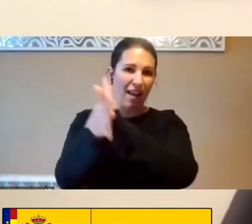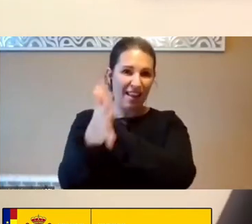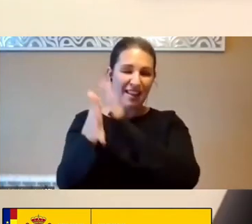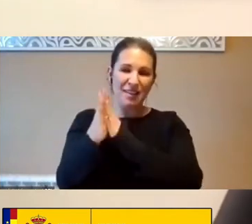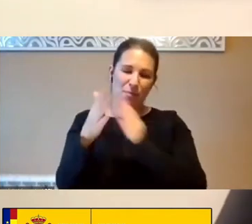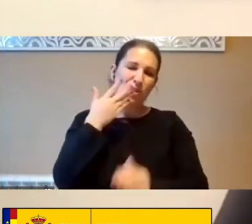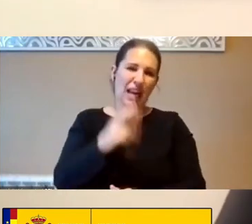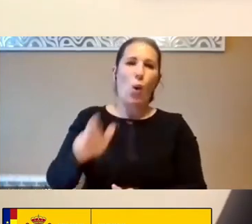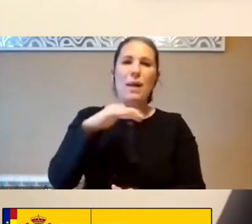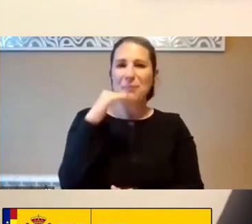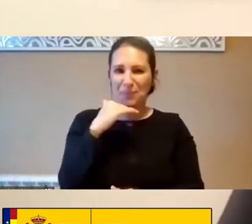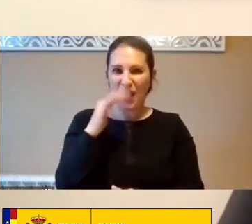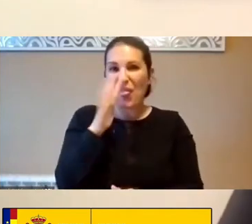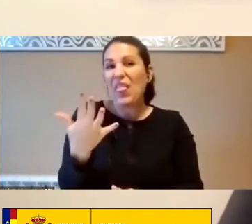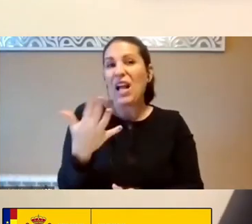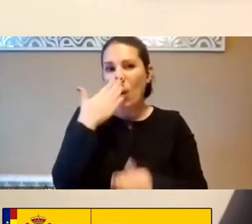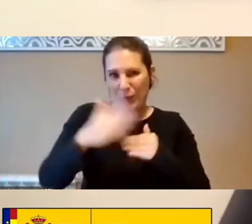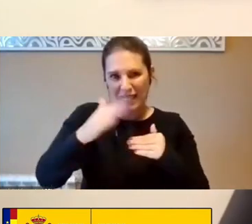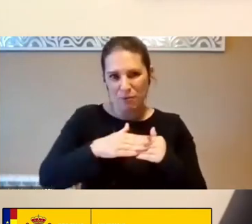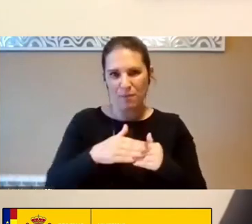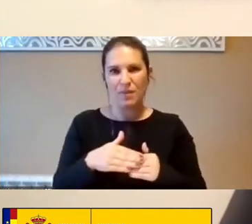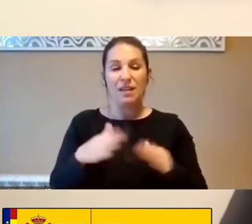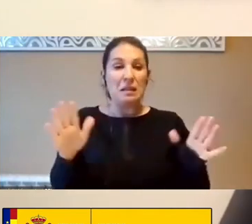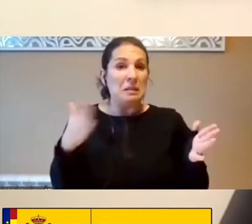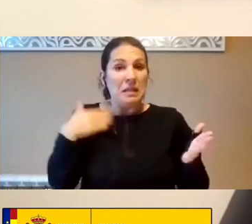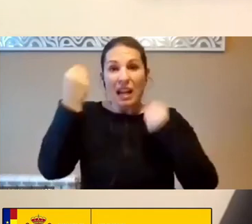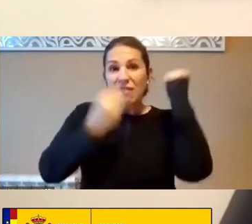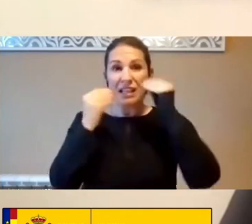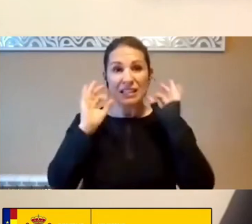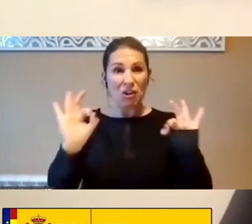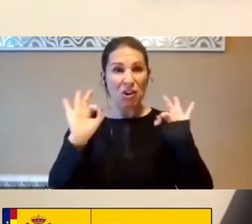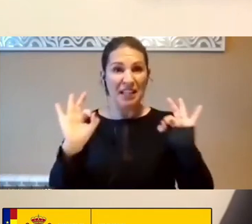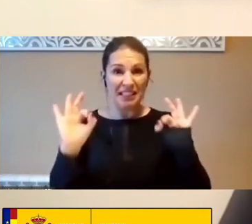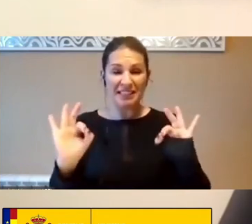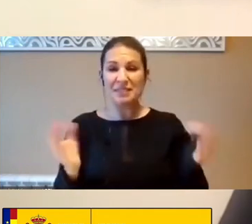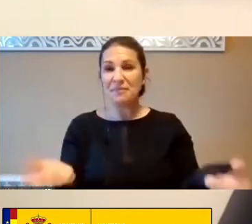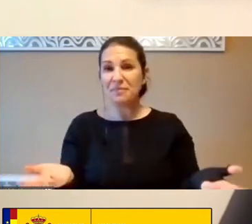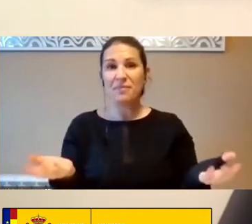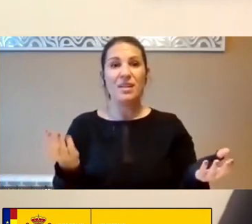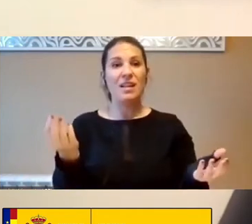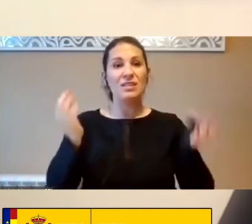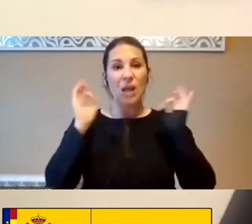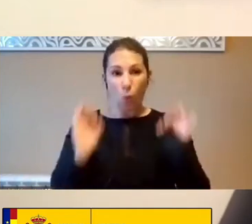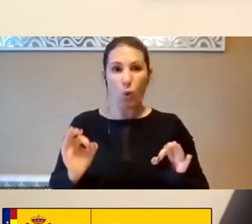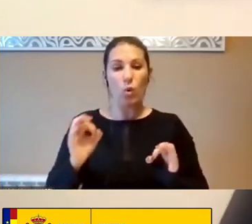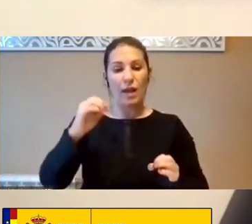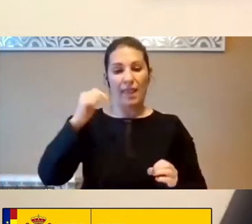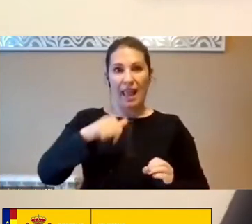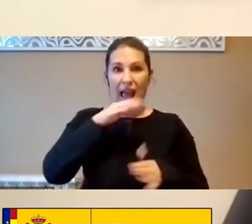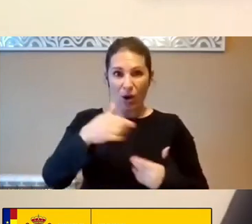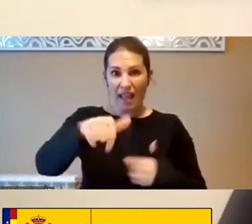Pues Bueno Estas Son Mis Reflexiones Para Esto Y Estoy Segura Que De Aquí Podría